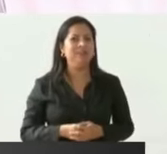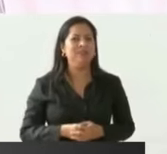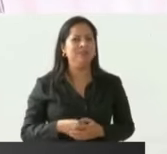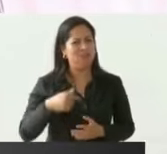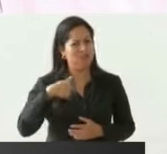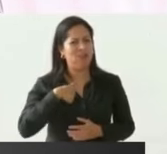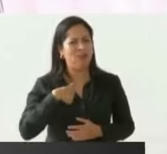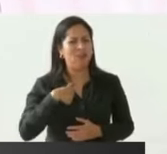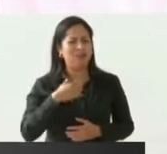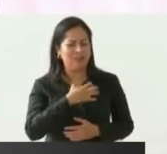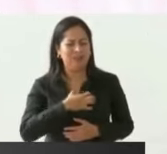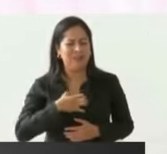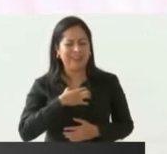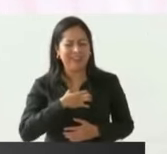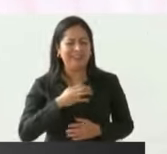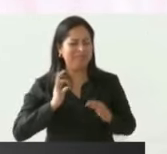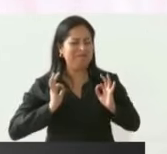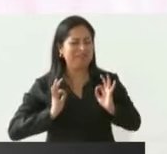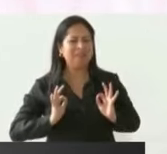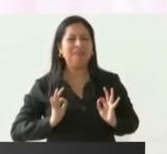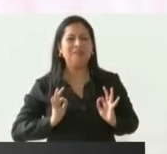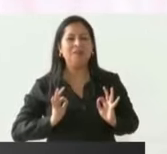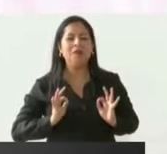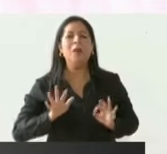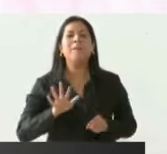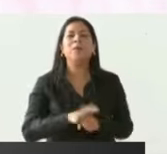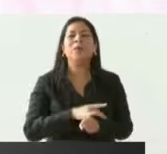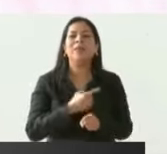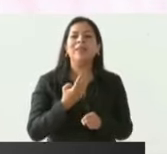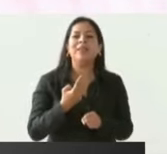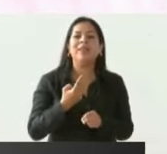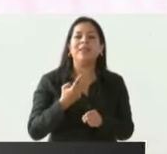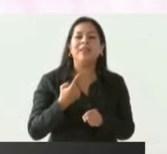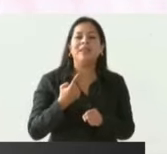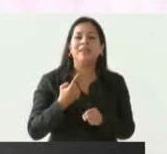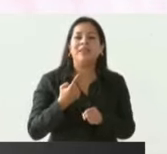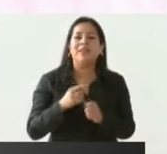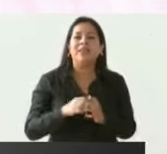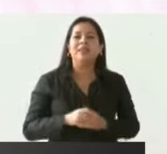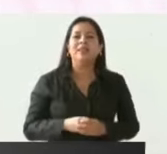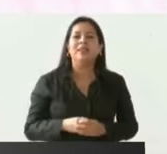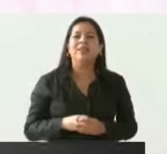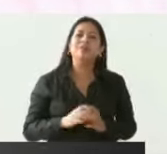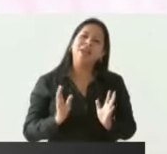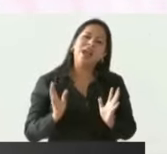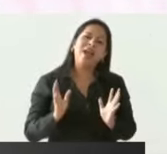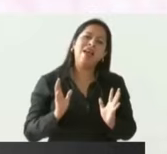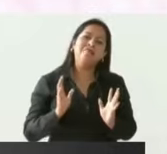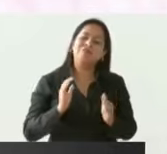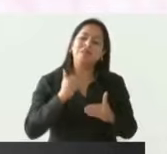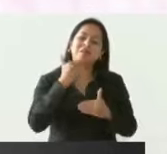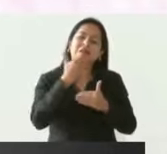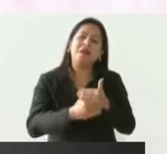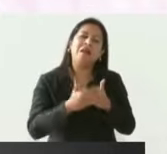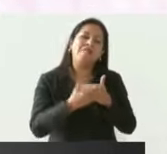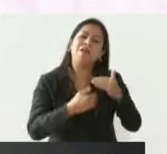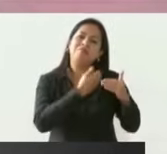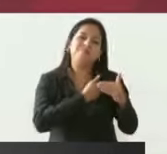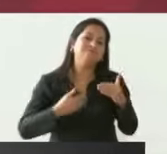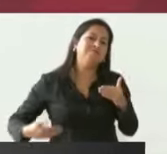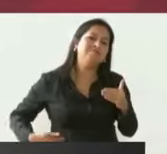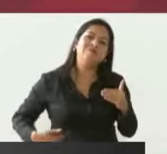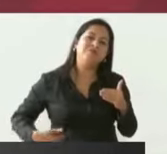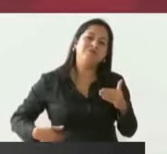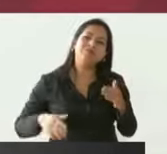contento estoy tranquilo porque ya termino mi ciclo ya me voy